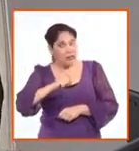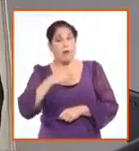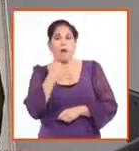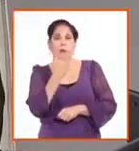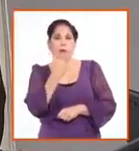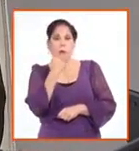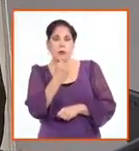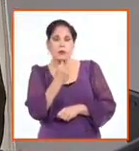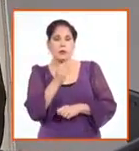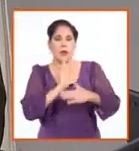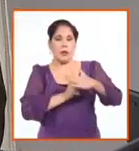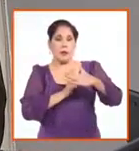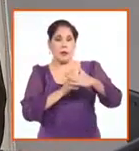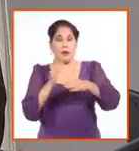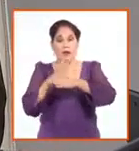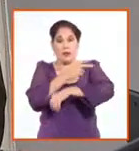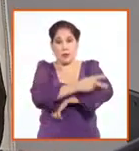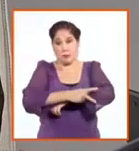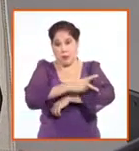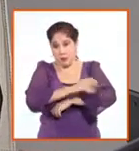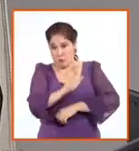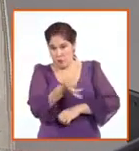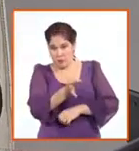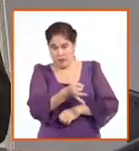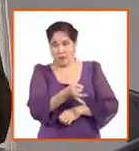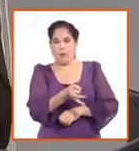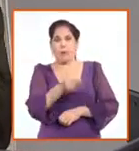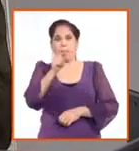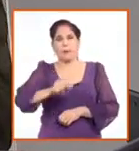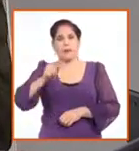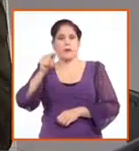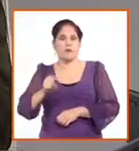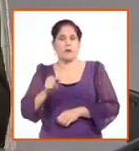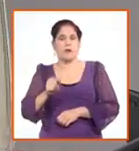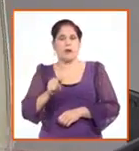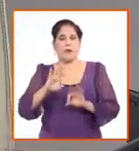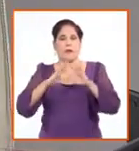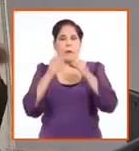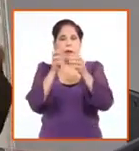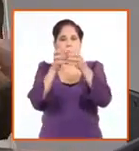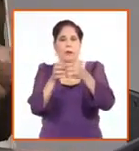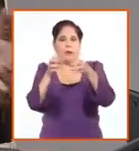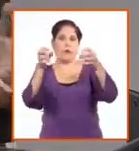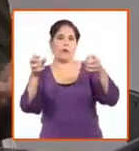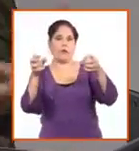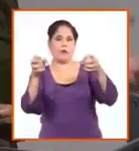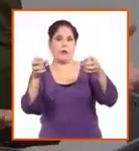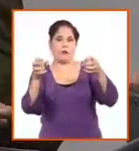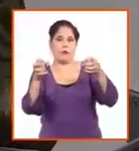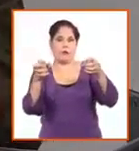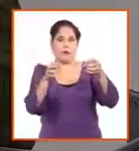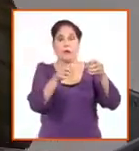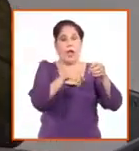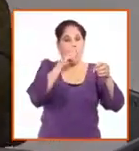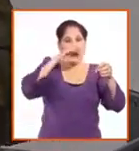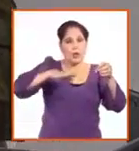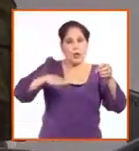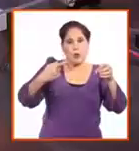autoridades migratorias de los países, los traficantes han dividido a las familias. Y se ha quedado el menor solo.